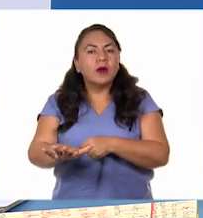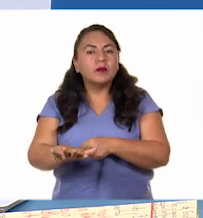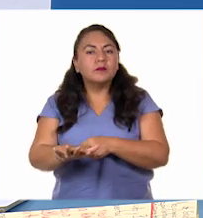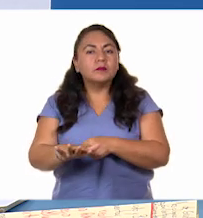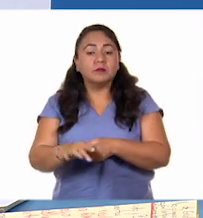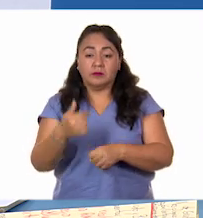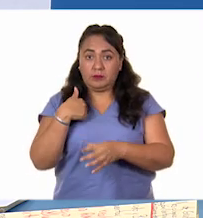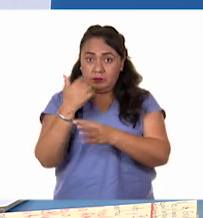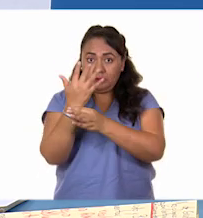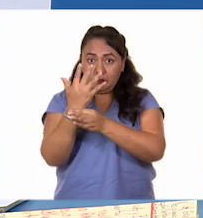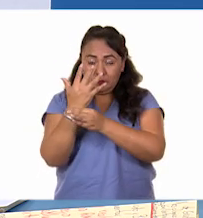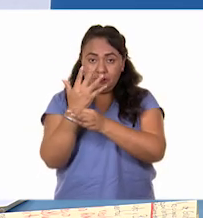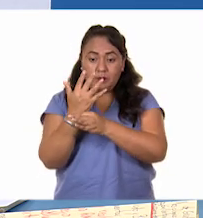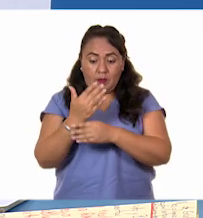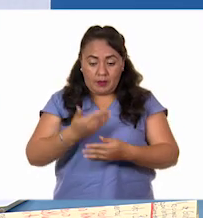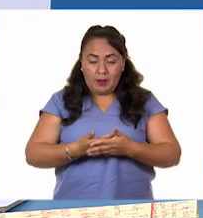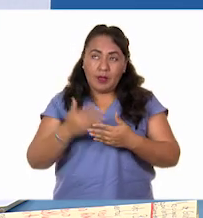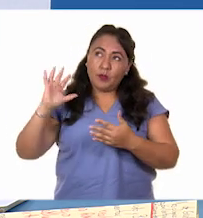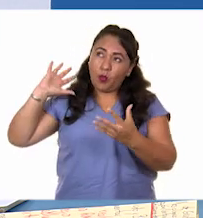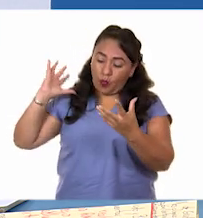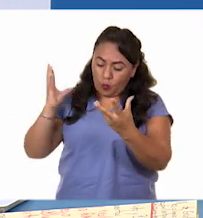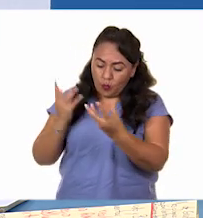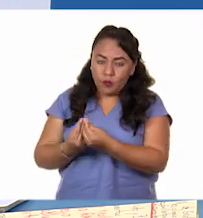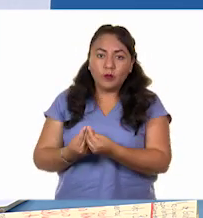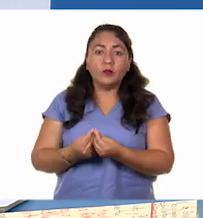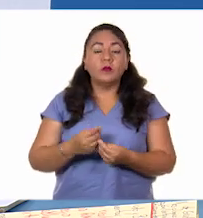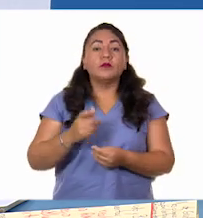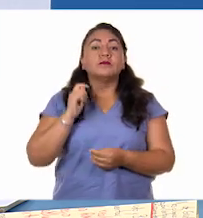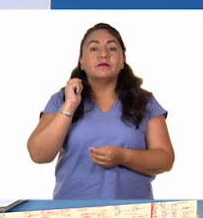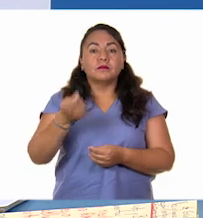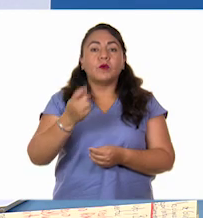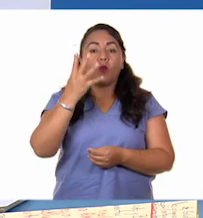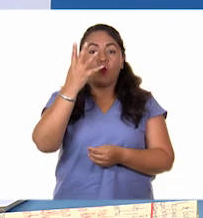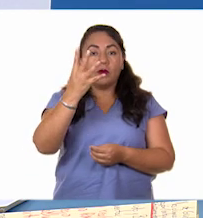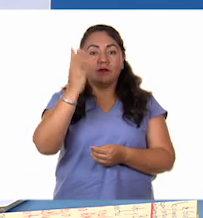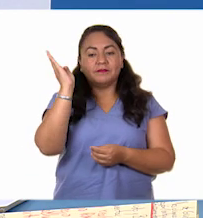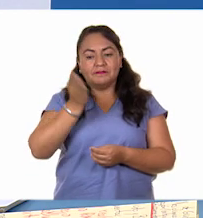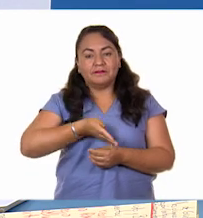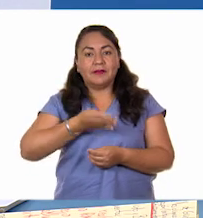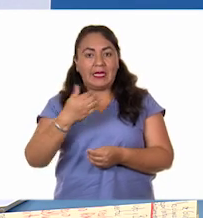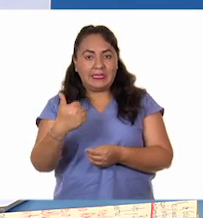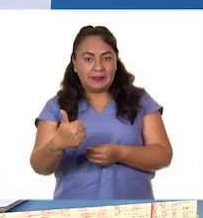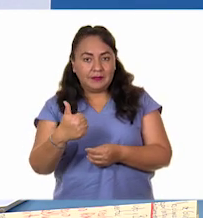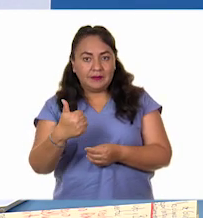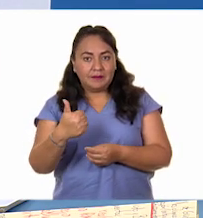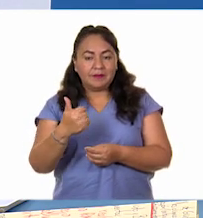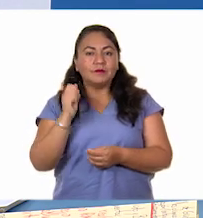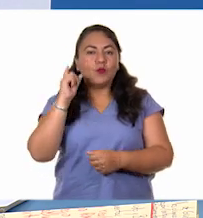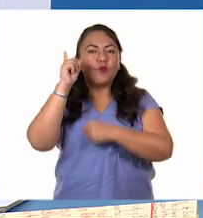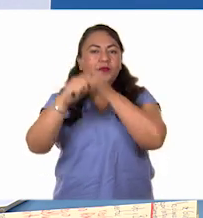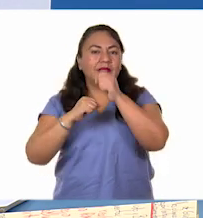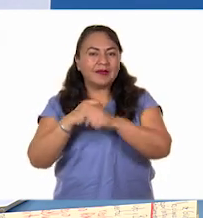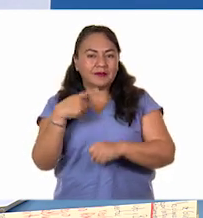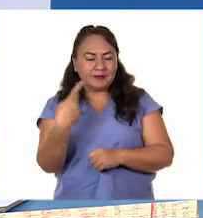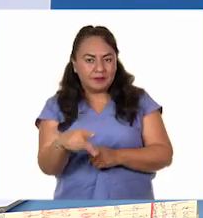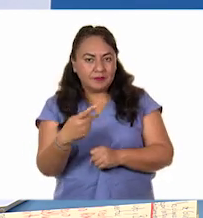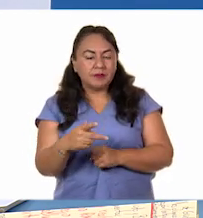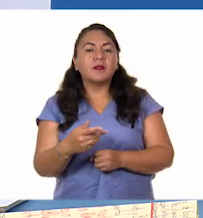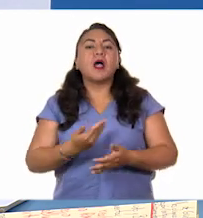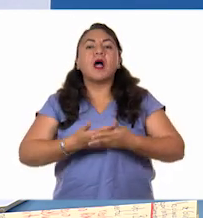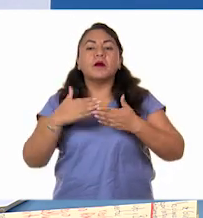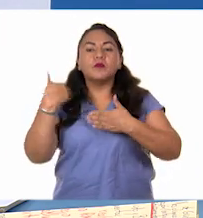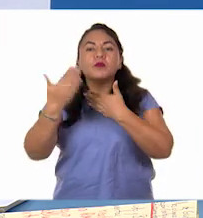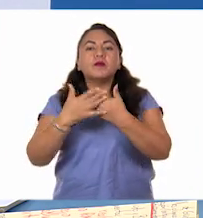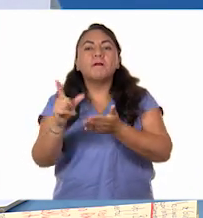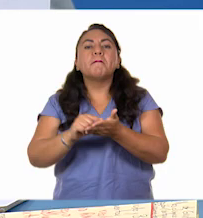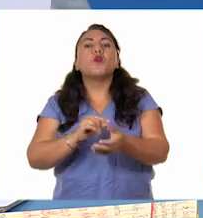Si digo que al día de hoy han transcurrido cuatro sextas partes del año, ¿qué mes